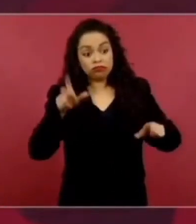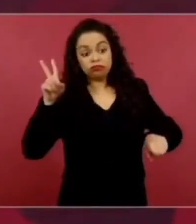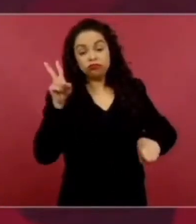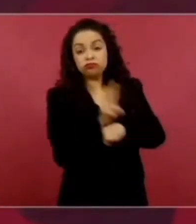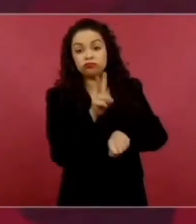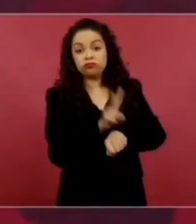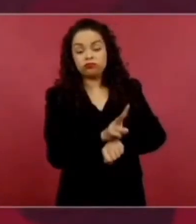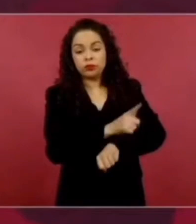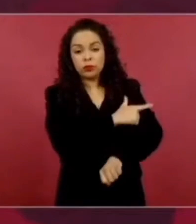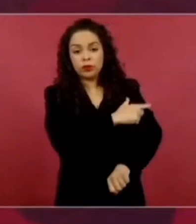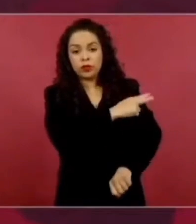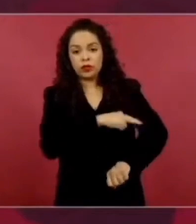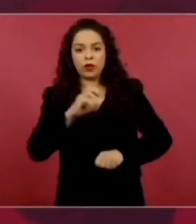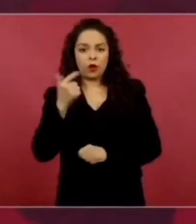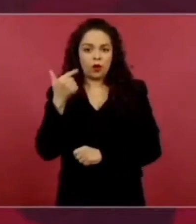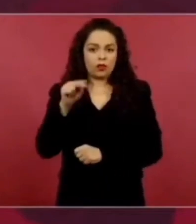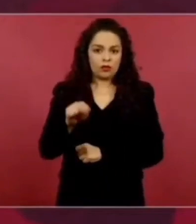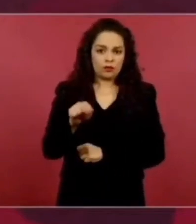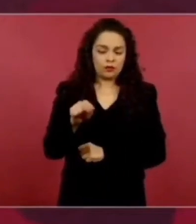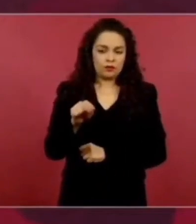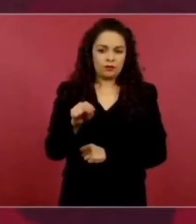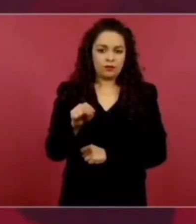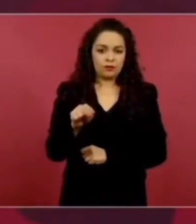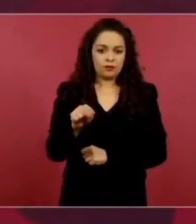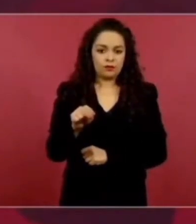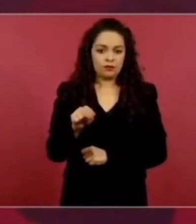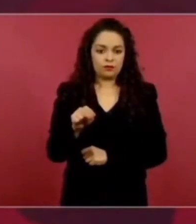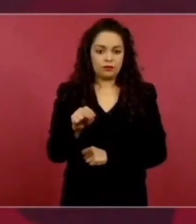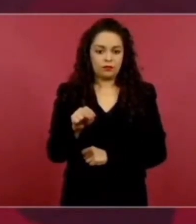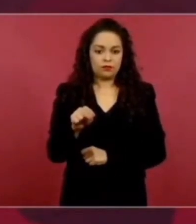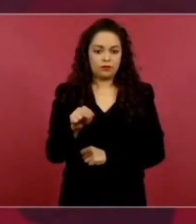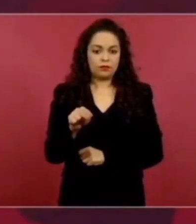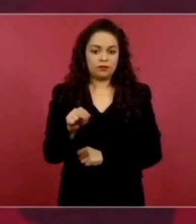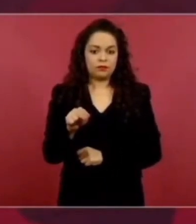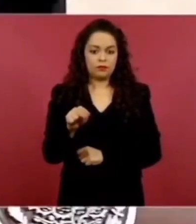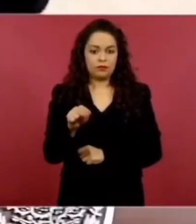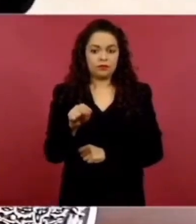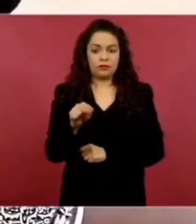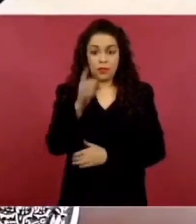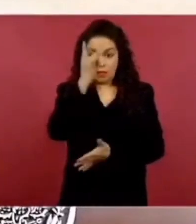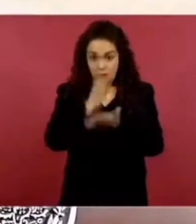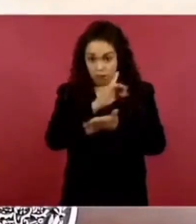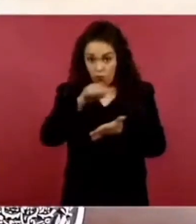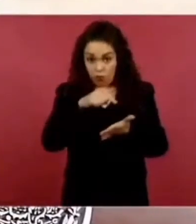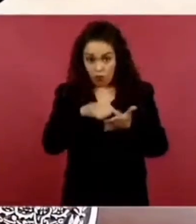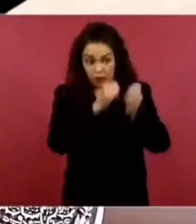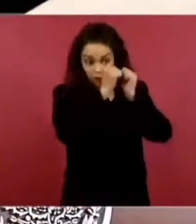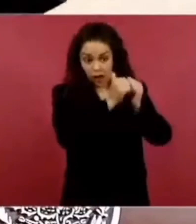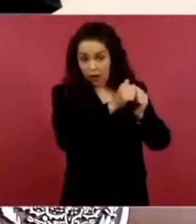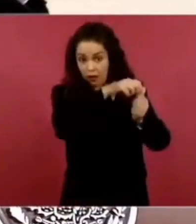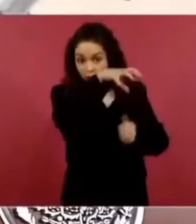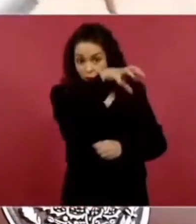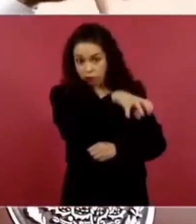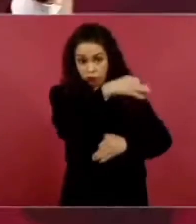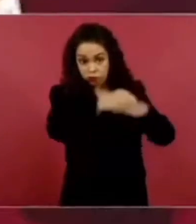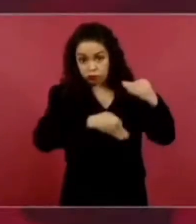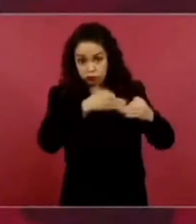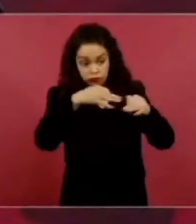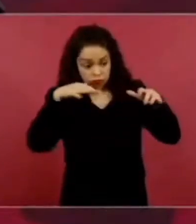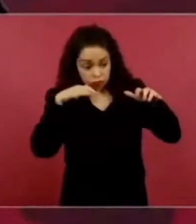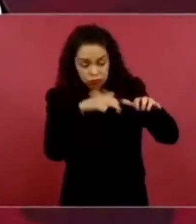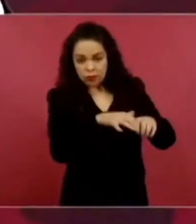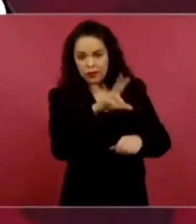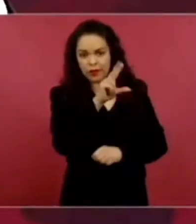concentrados, están ya en 400 cuarteles.